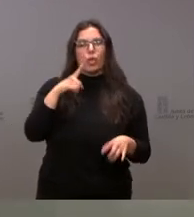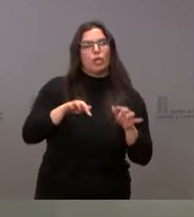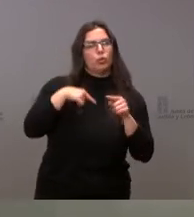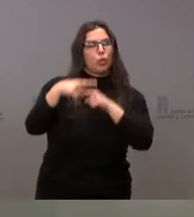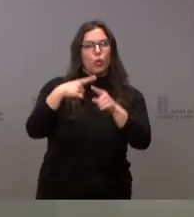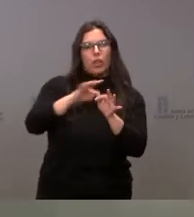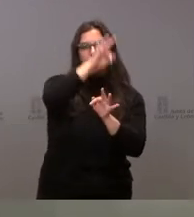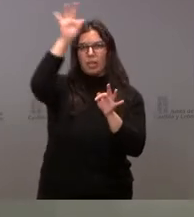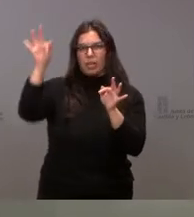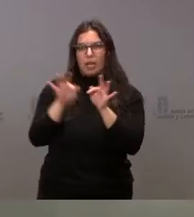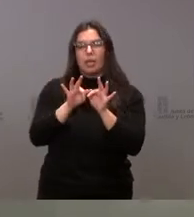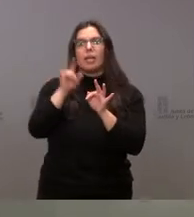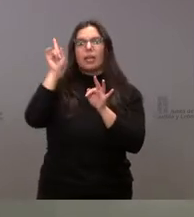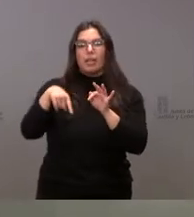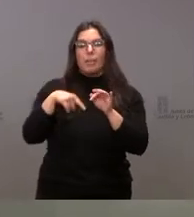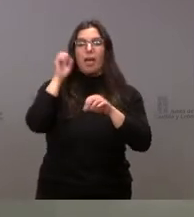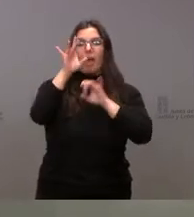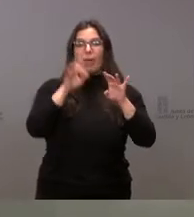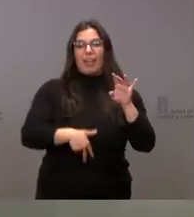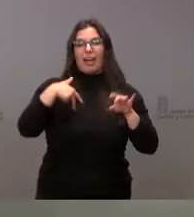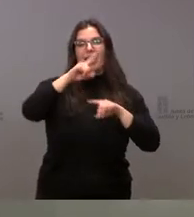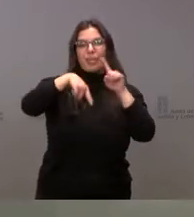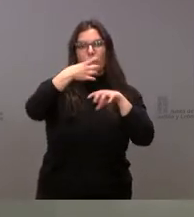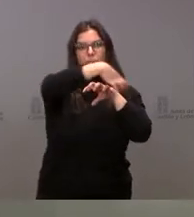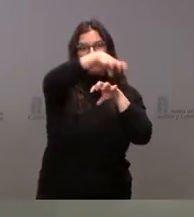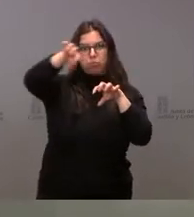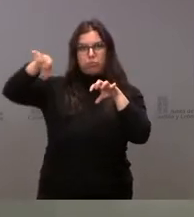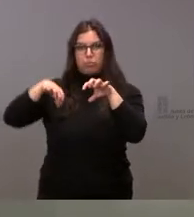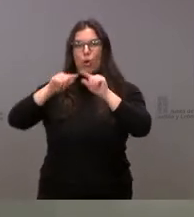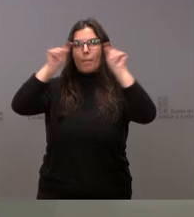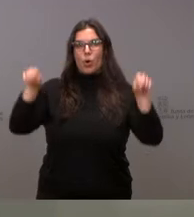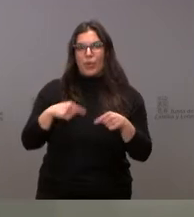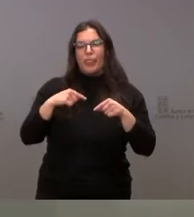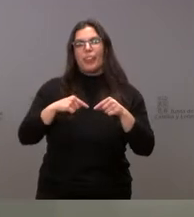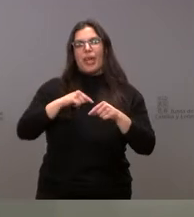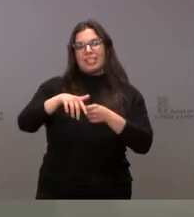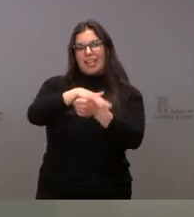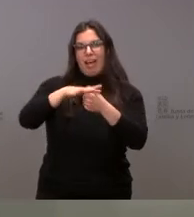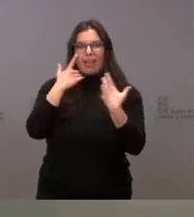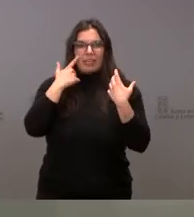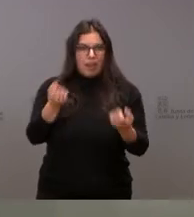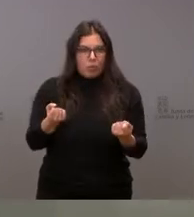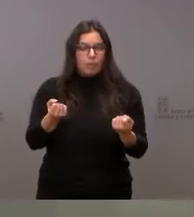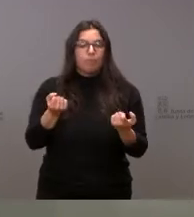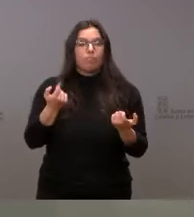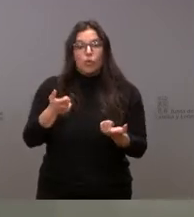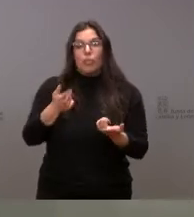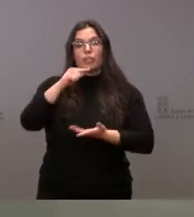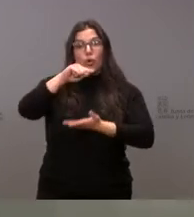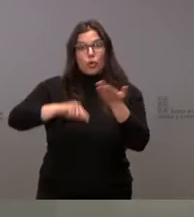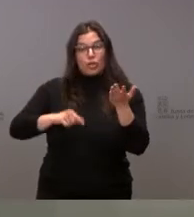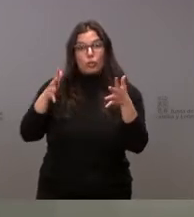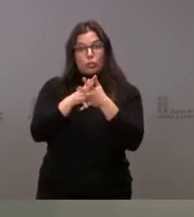mercancías desde este almacén general a las distintas provincias y áreas de salud. Se continuará con esta